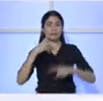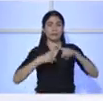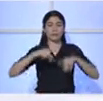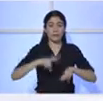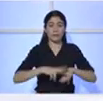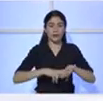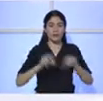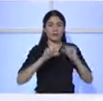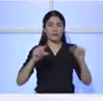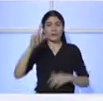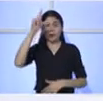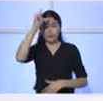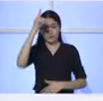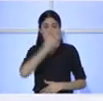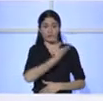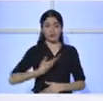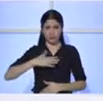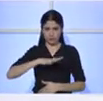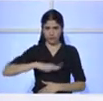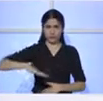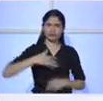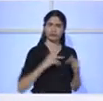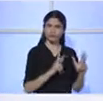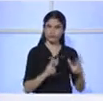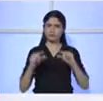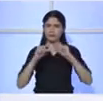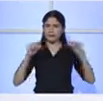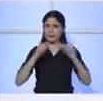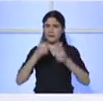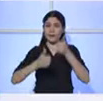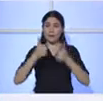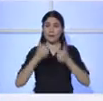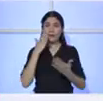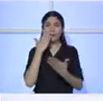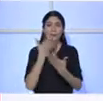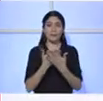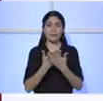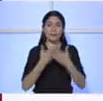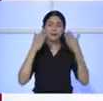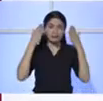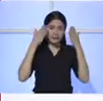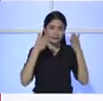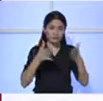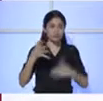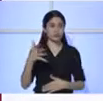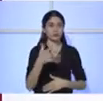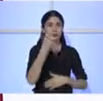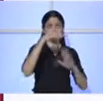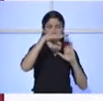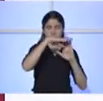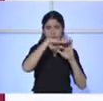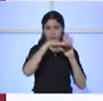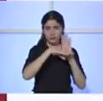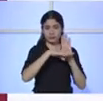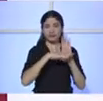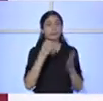con los gestores de gobierno hablando del trabajo que se viene realizando desde la perspectiva de atención para y con la gente. Está con nosotros en